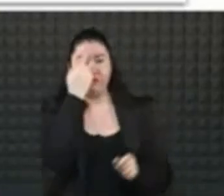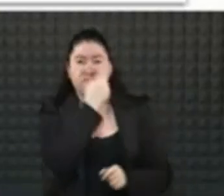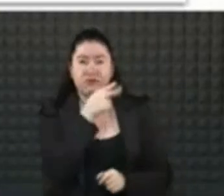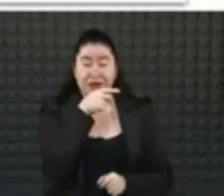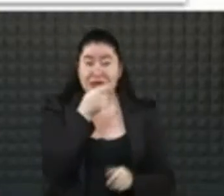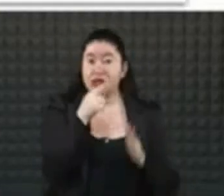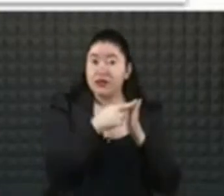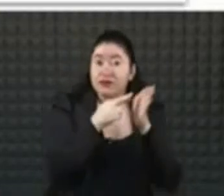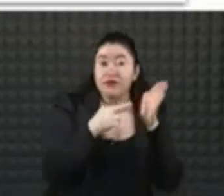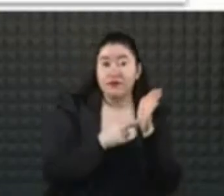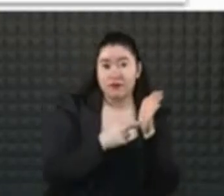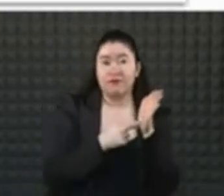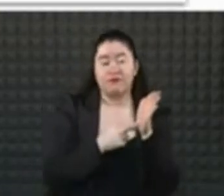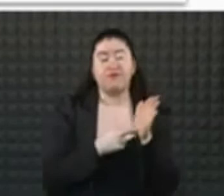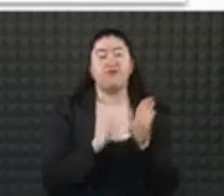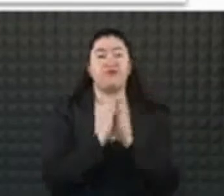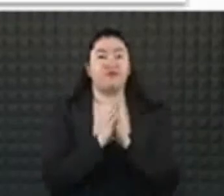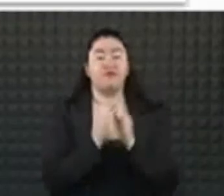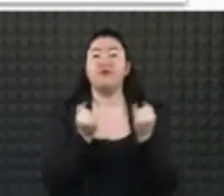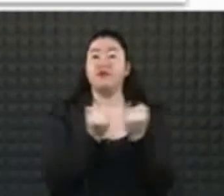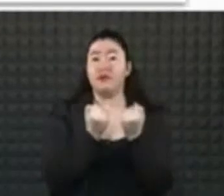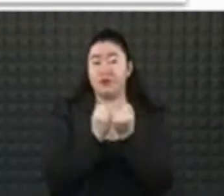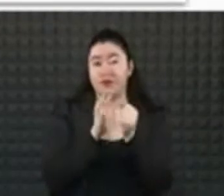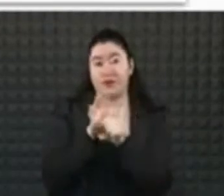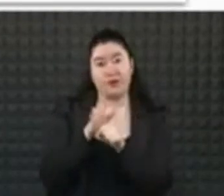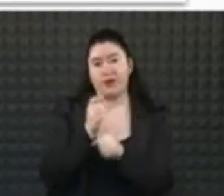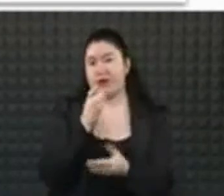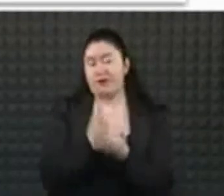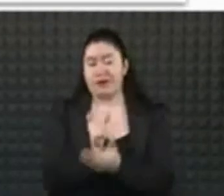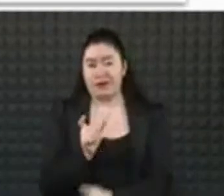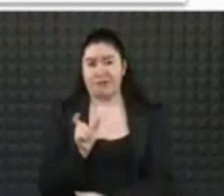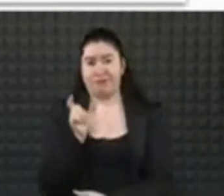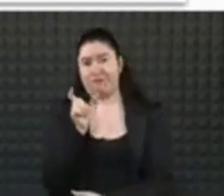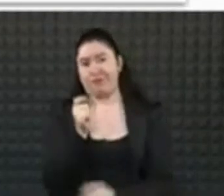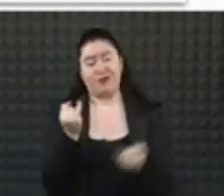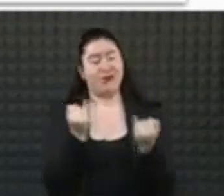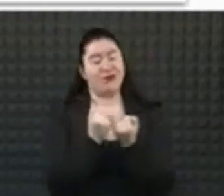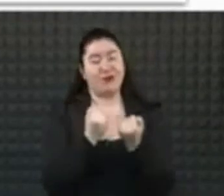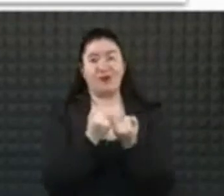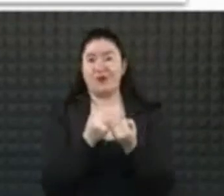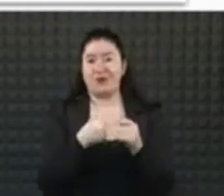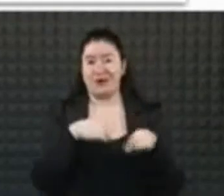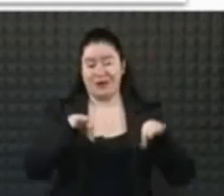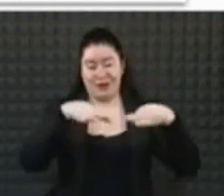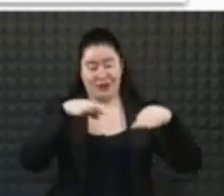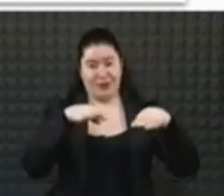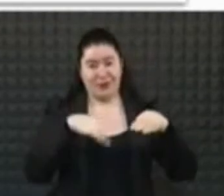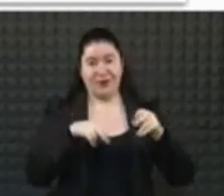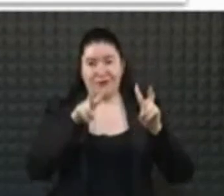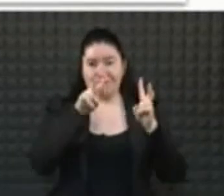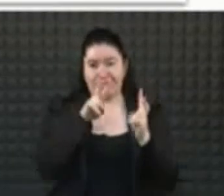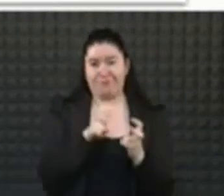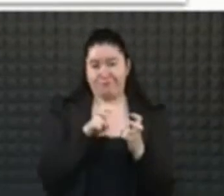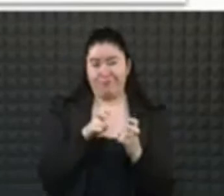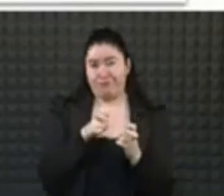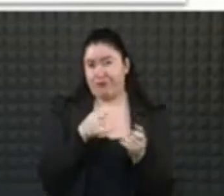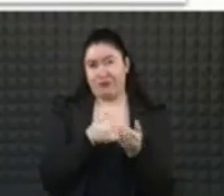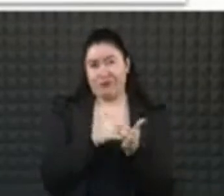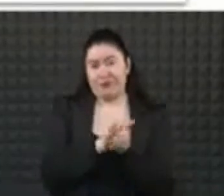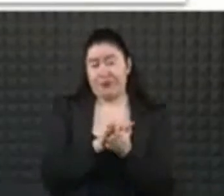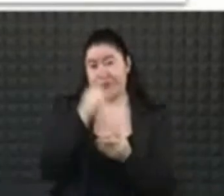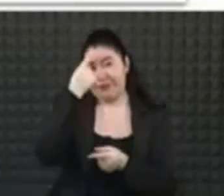los únicos requisitos son llevar una identificación que muestre su edad y descargar el expediente de vacunación que pueden descargar en mivacuna.salud.gob